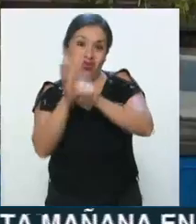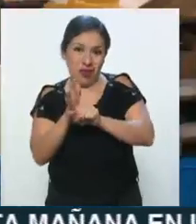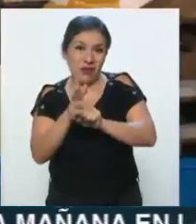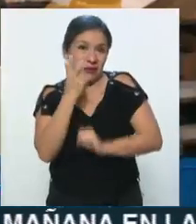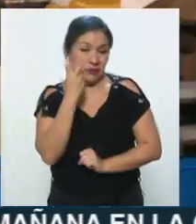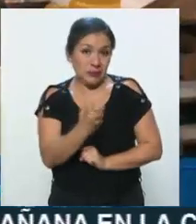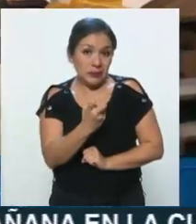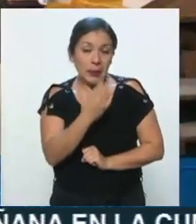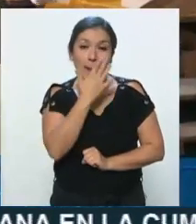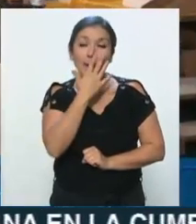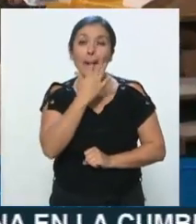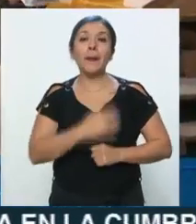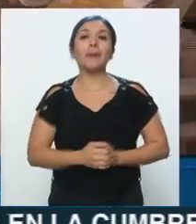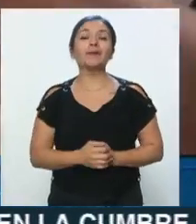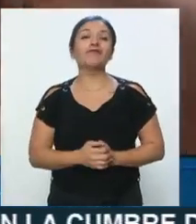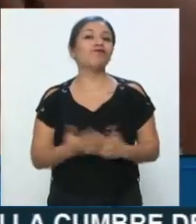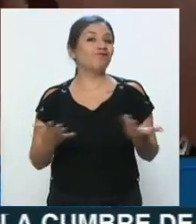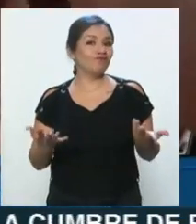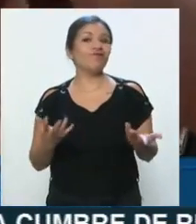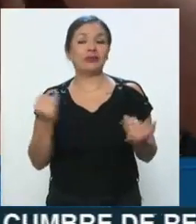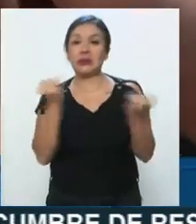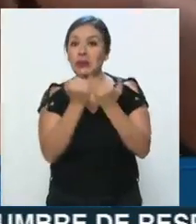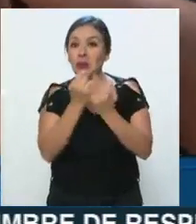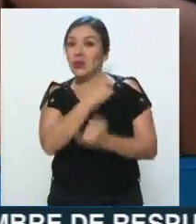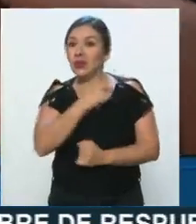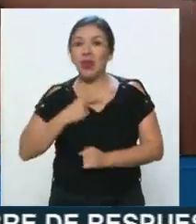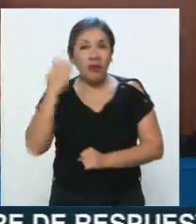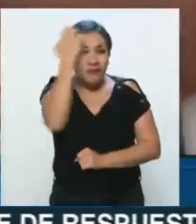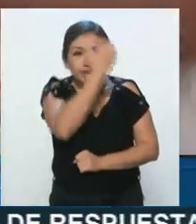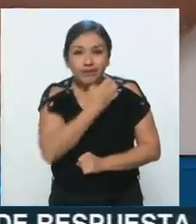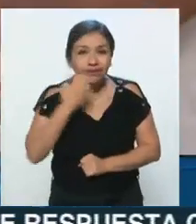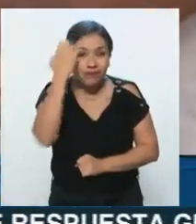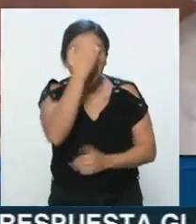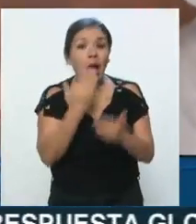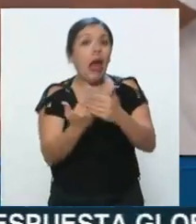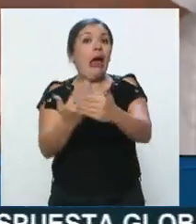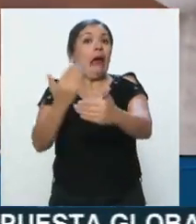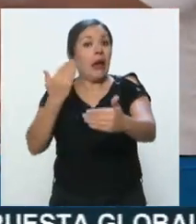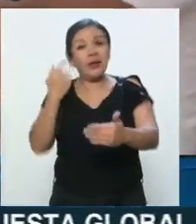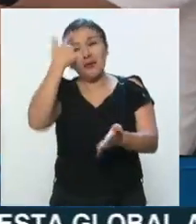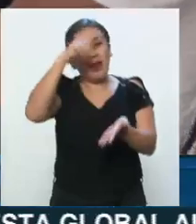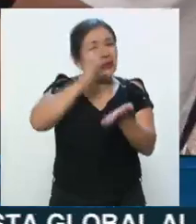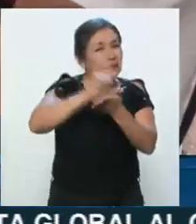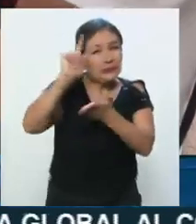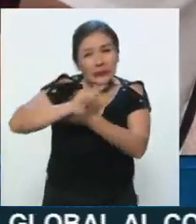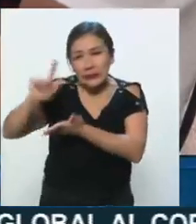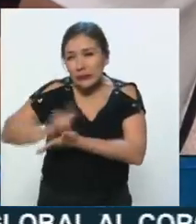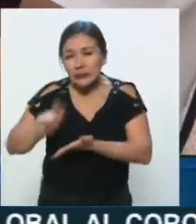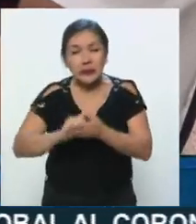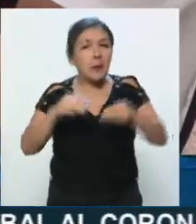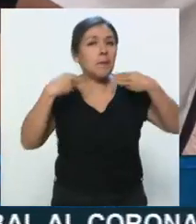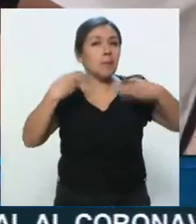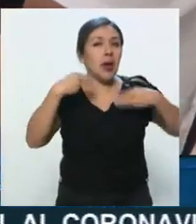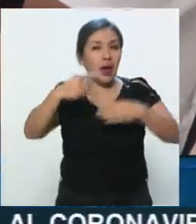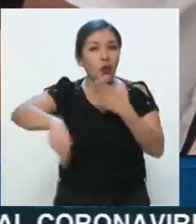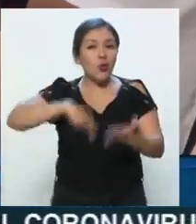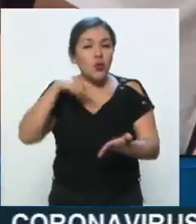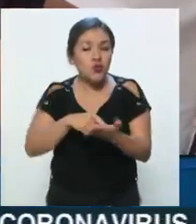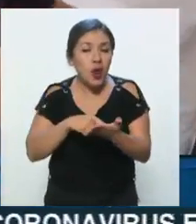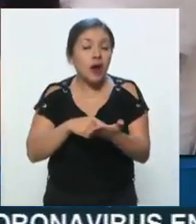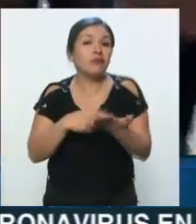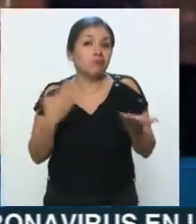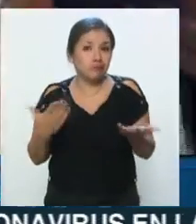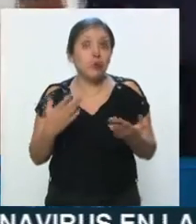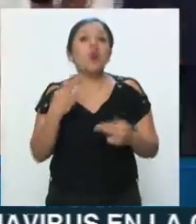del coronavirus y por supuesto que tomando todas las medidas de sanitizar los mercados hasta